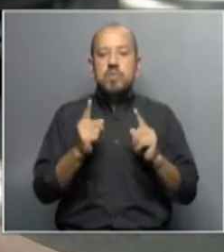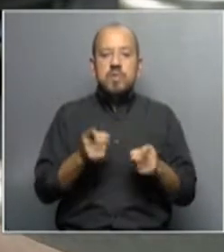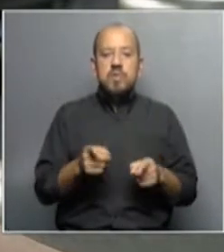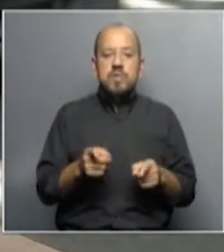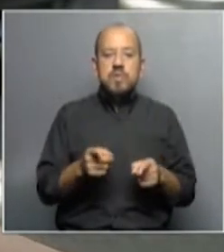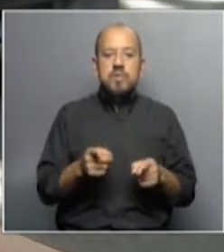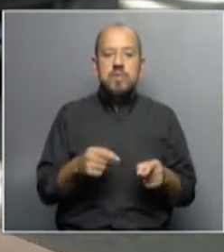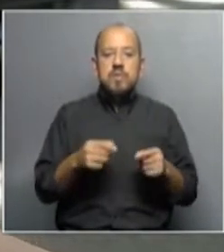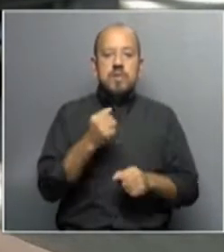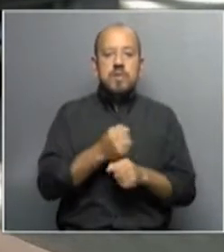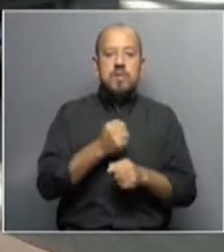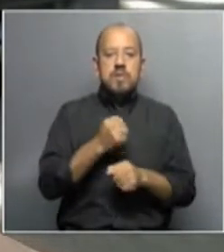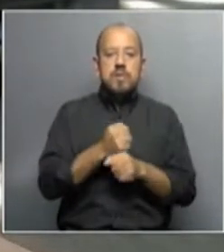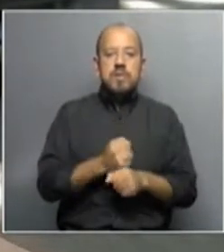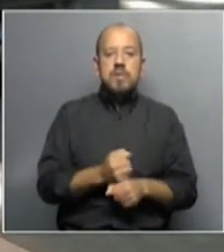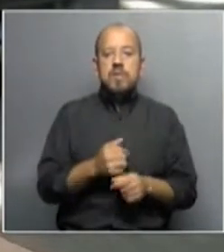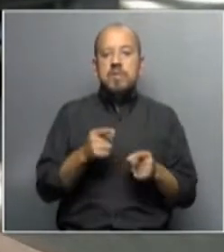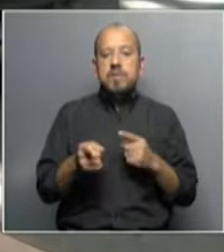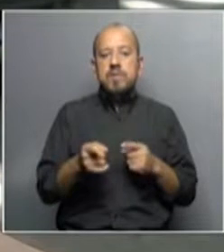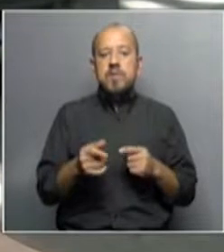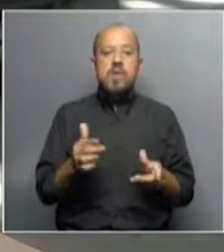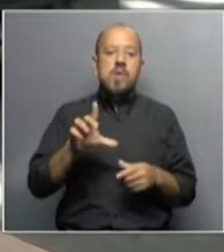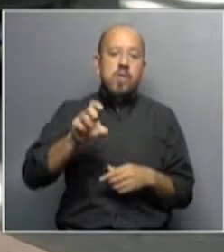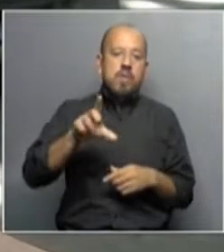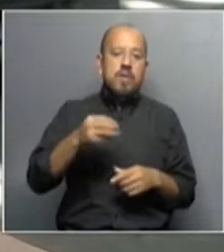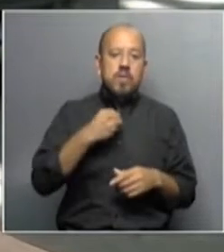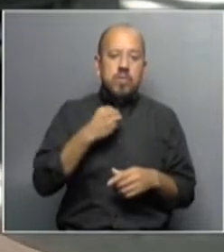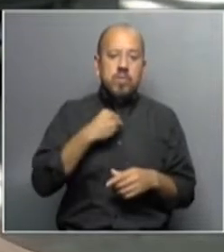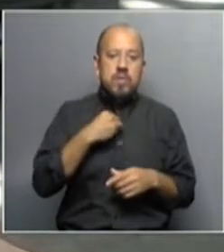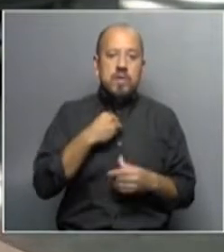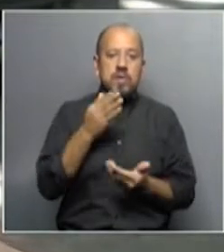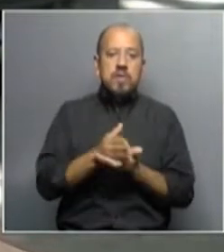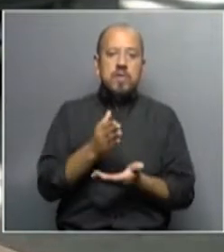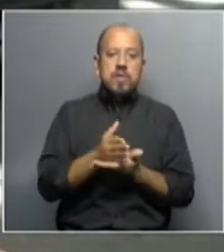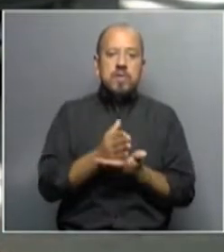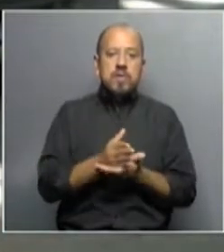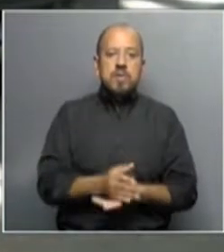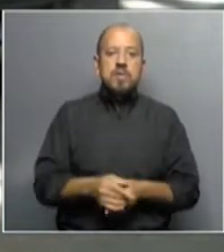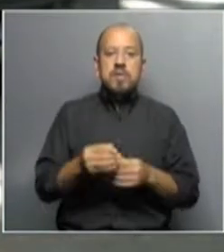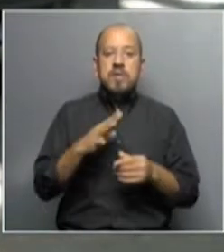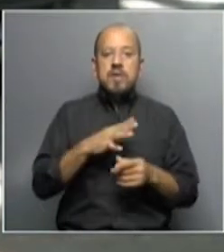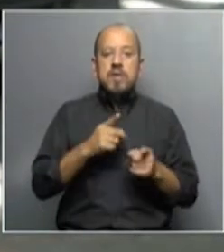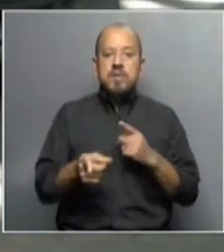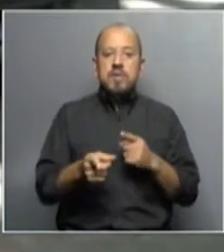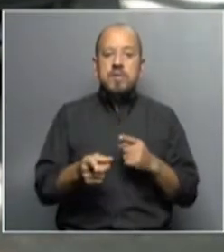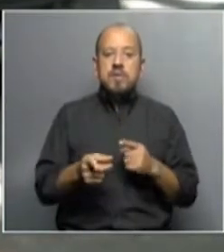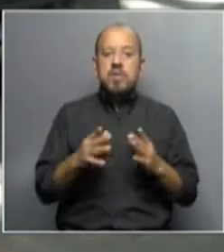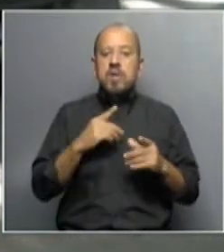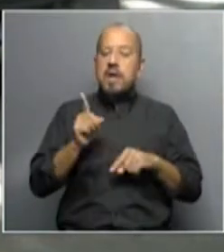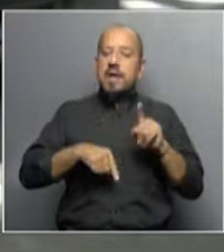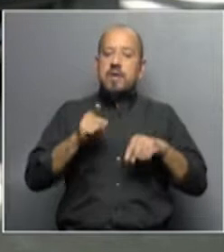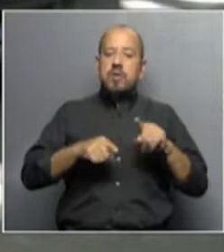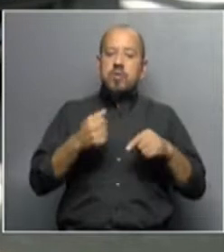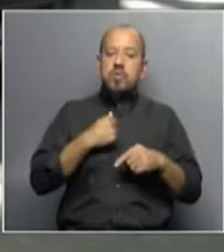con la dinámica laboral, de alguna manera, aunque obviamente es voluntario y colaborativo, y tiene que ver con la autogestión de